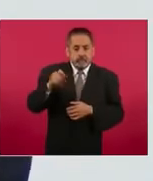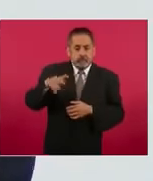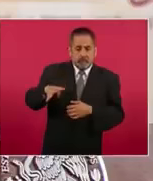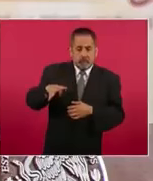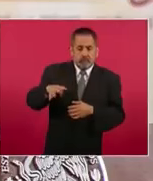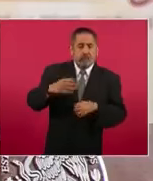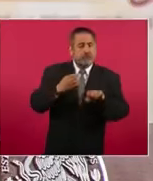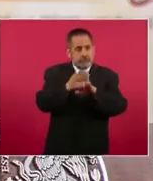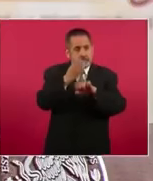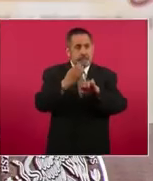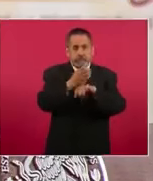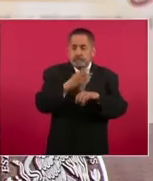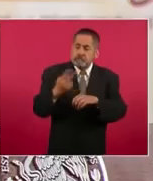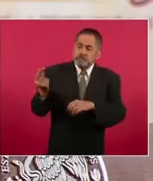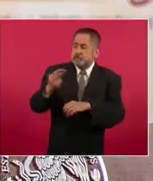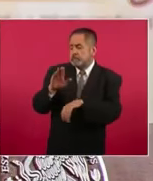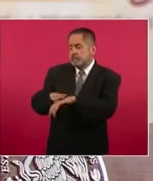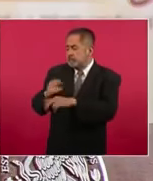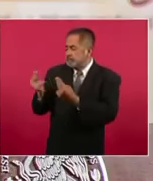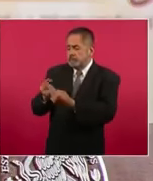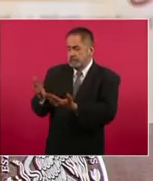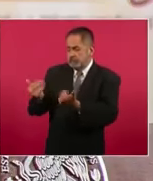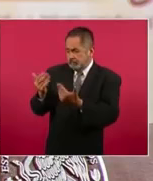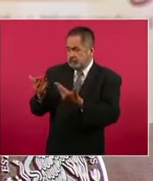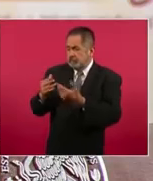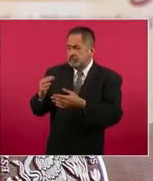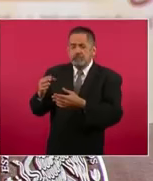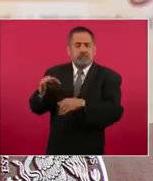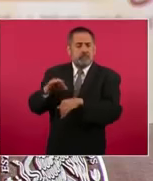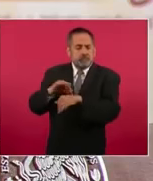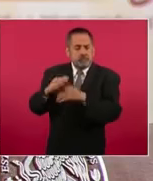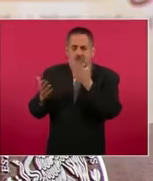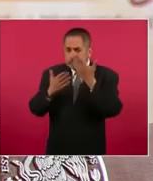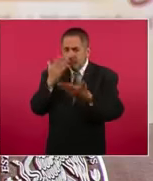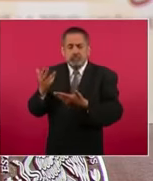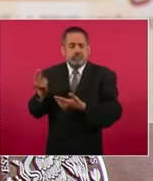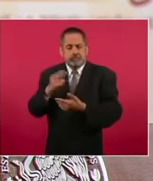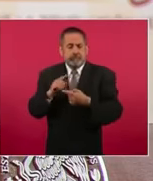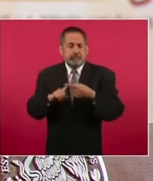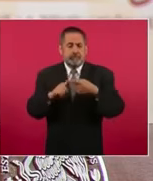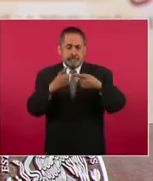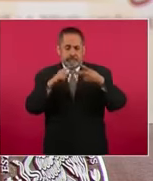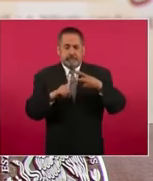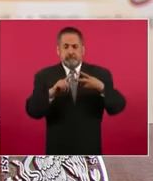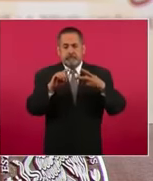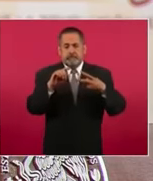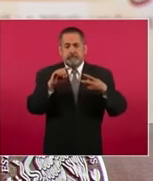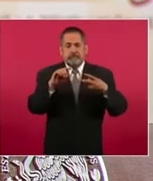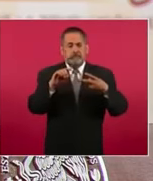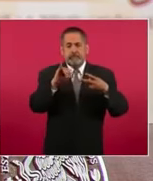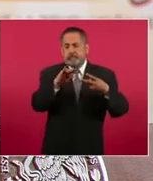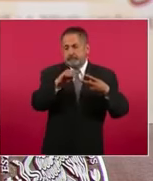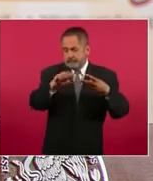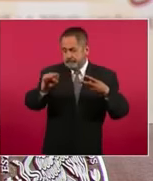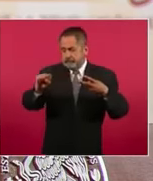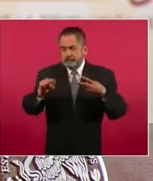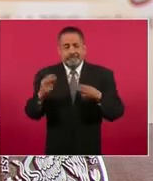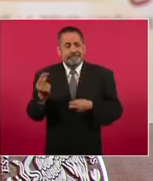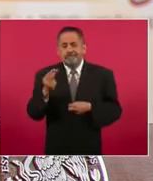mandaron sus necesidades. Le sigue el Seguro Social en su régimen ordinario con dos mil